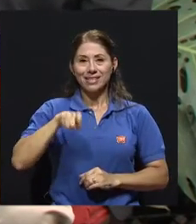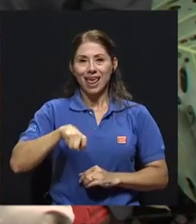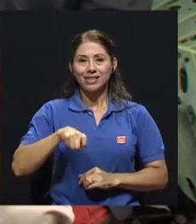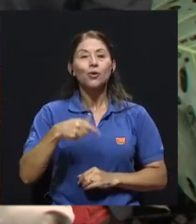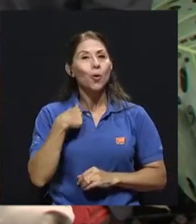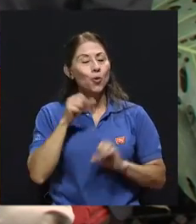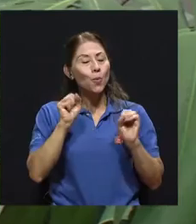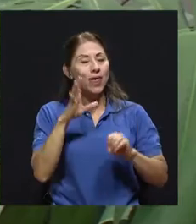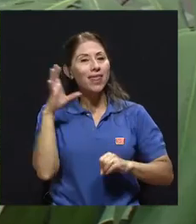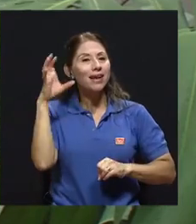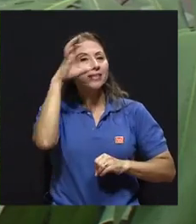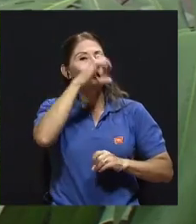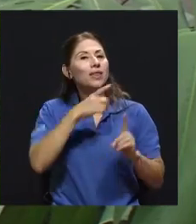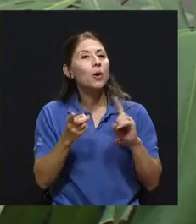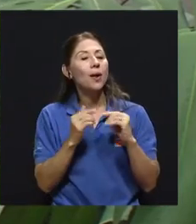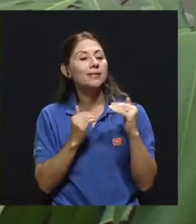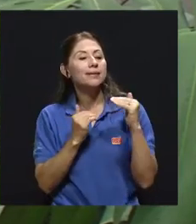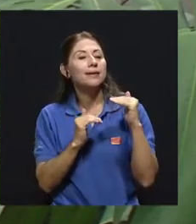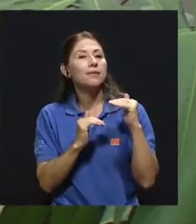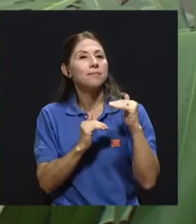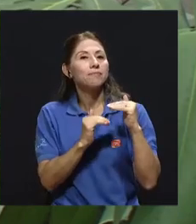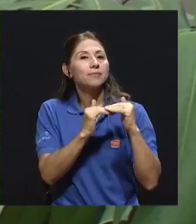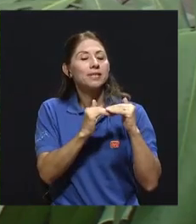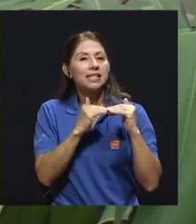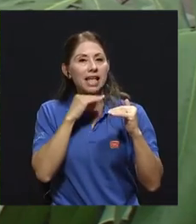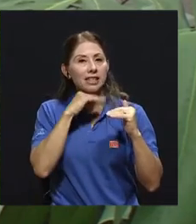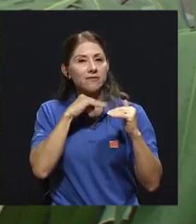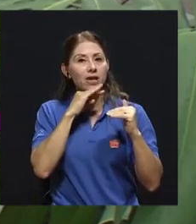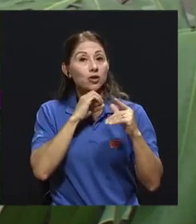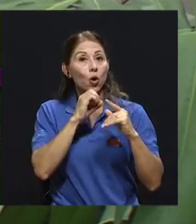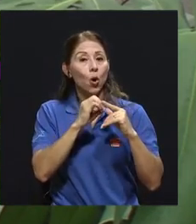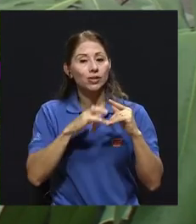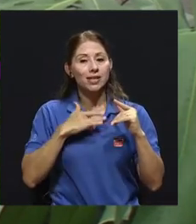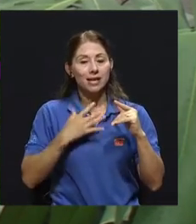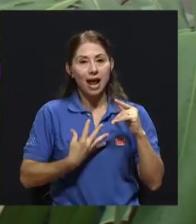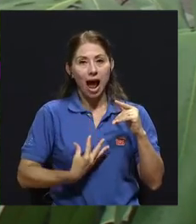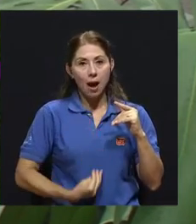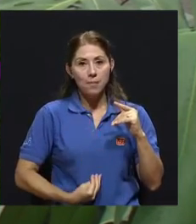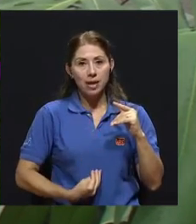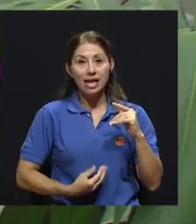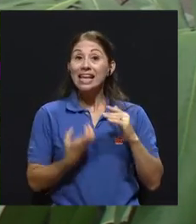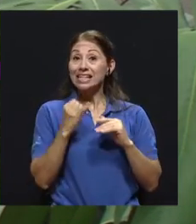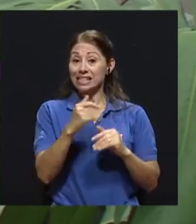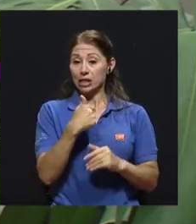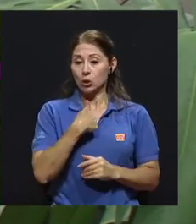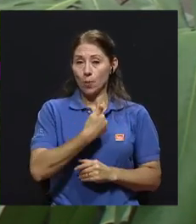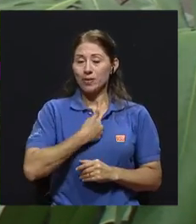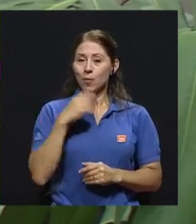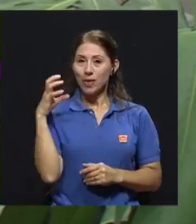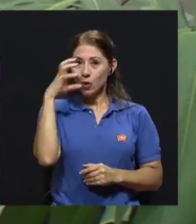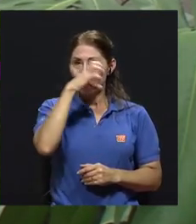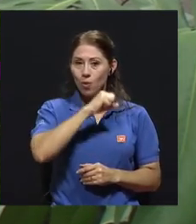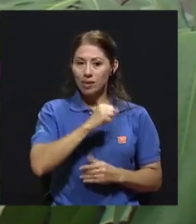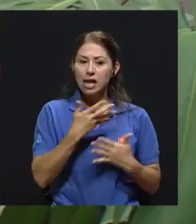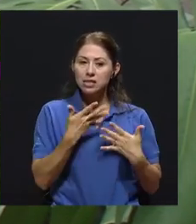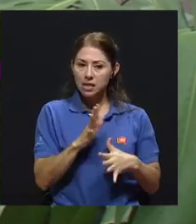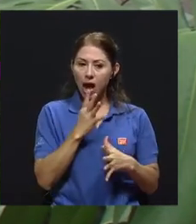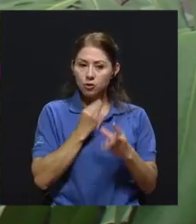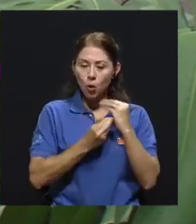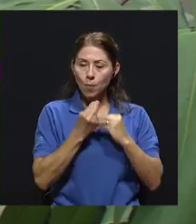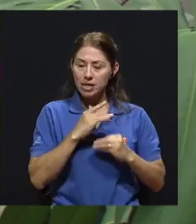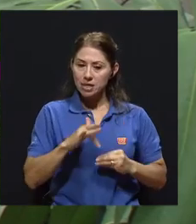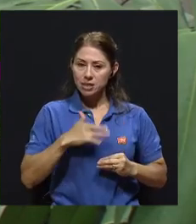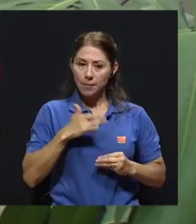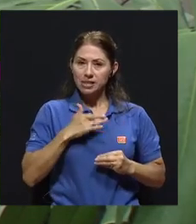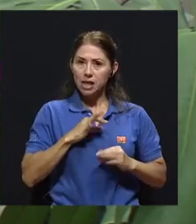o de estar satisfecho. Si yo aprendo a darme cuenta en el momento en que ya comí y estoy bien, no voy a necesitar llenarme de más.